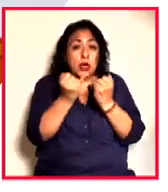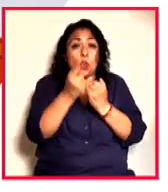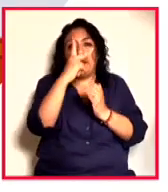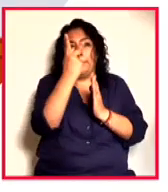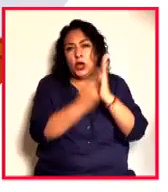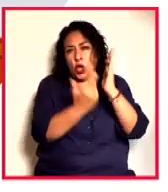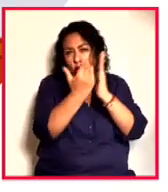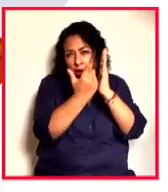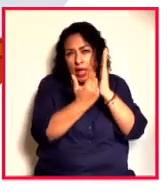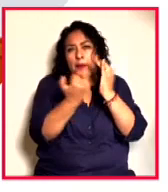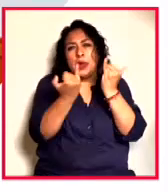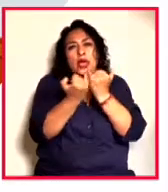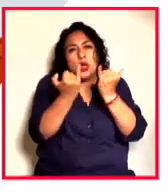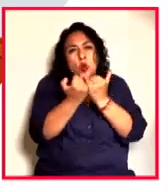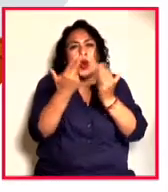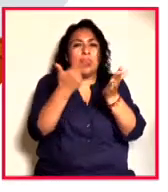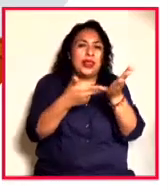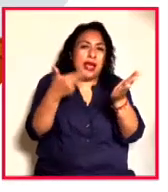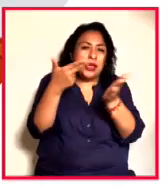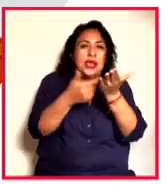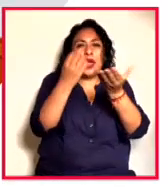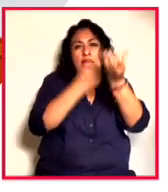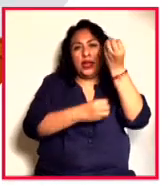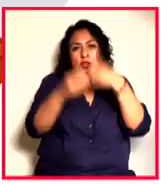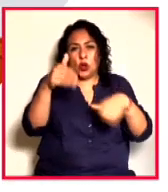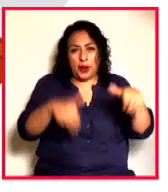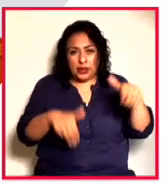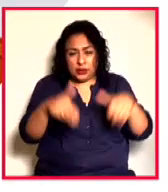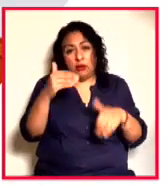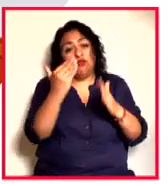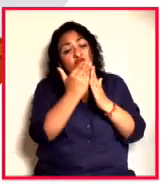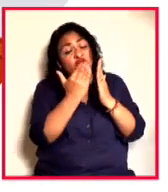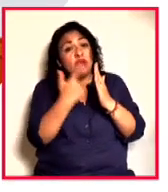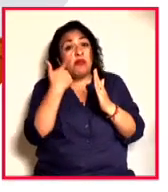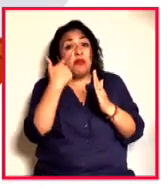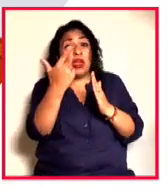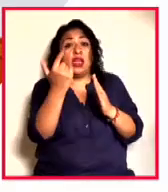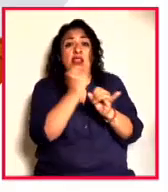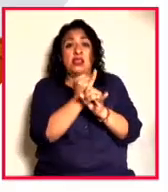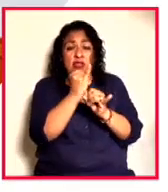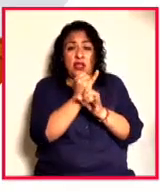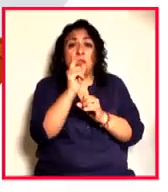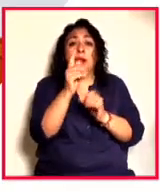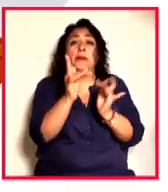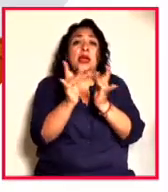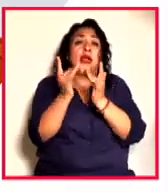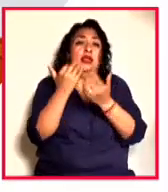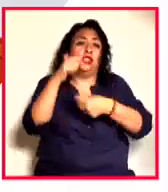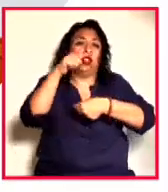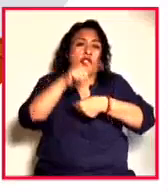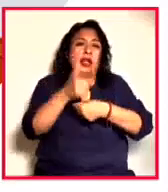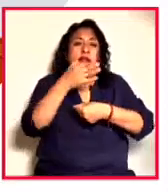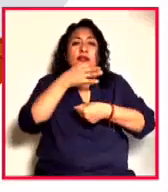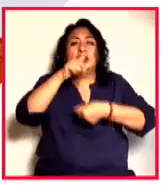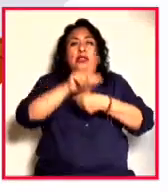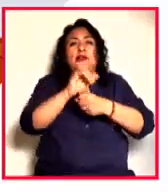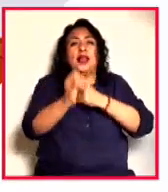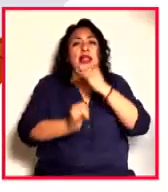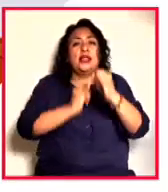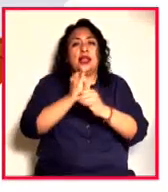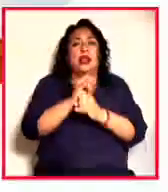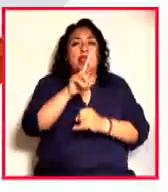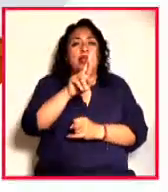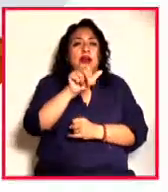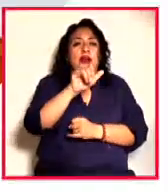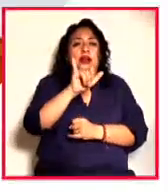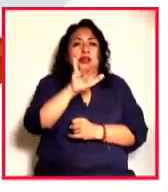así como las transmisiones de los talleres y las obras de teatro, estarán disponibles en la página y en las redes sociales del Festival Internacional Raíces